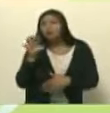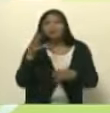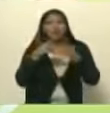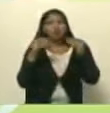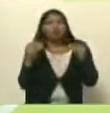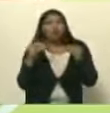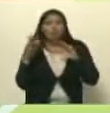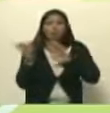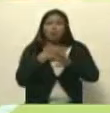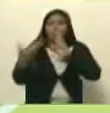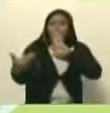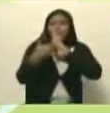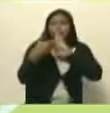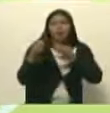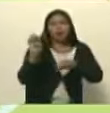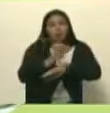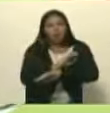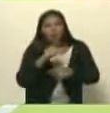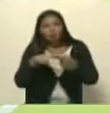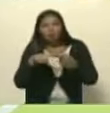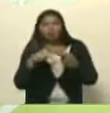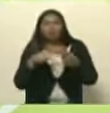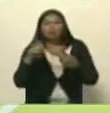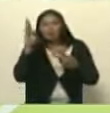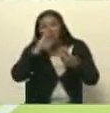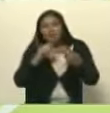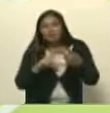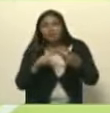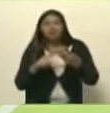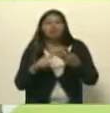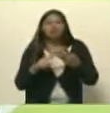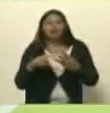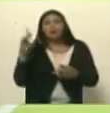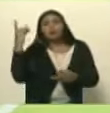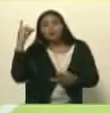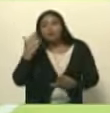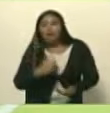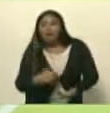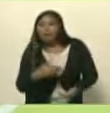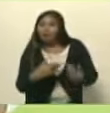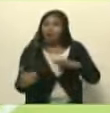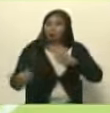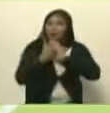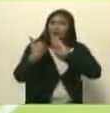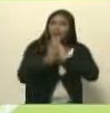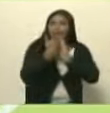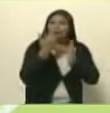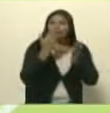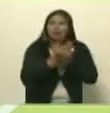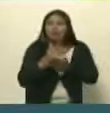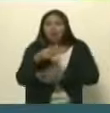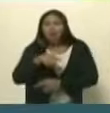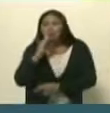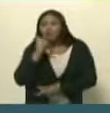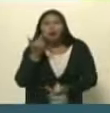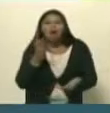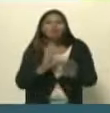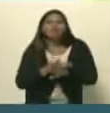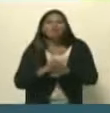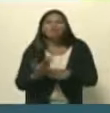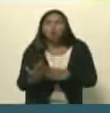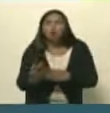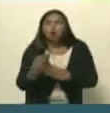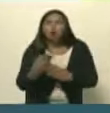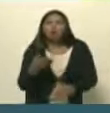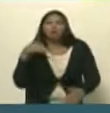fueron golpeados Ecuador fue golpeado Brasil Argentina Bolivia todo golpeado pero acá no porque hubo la